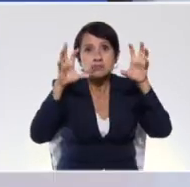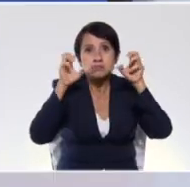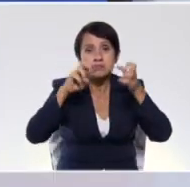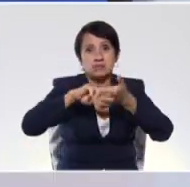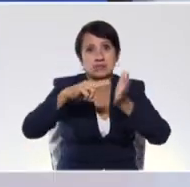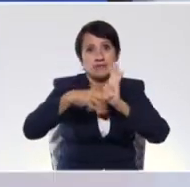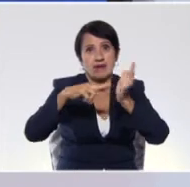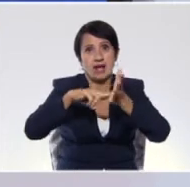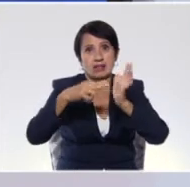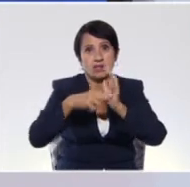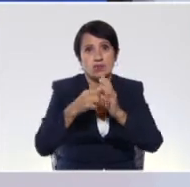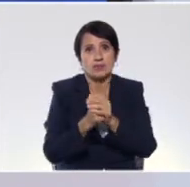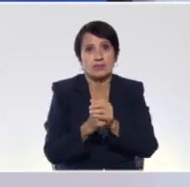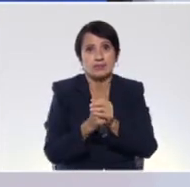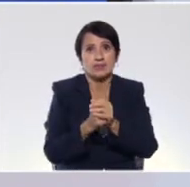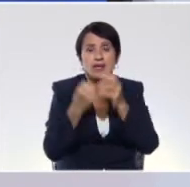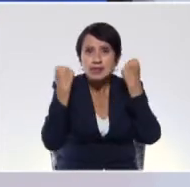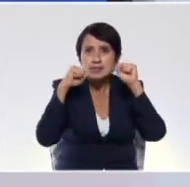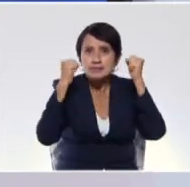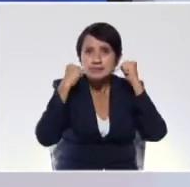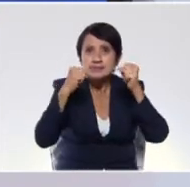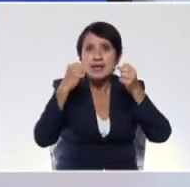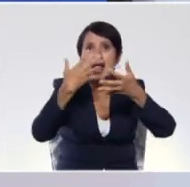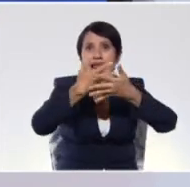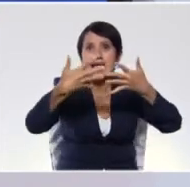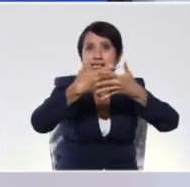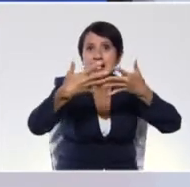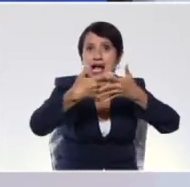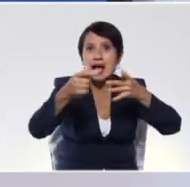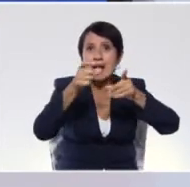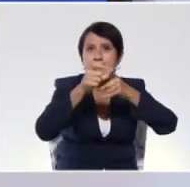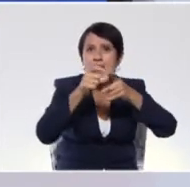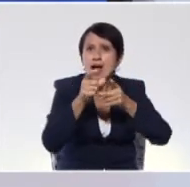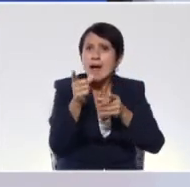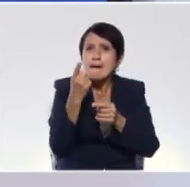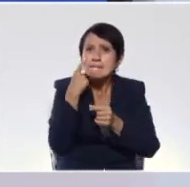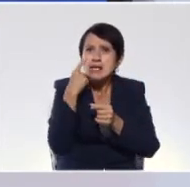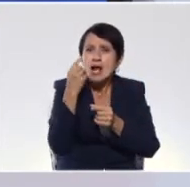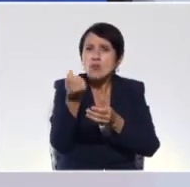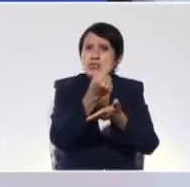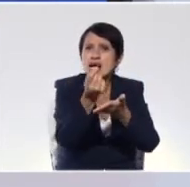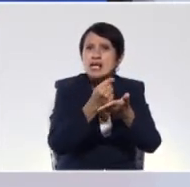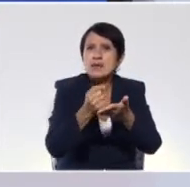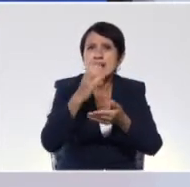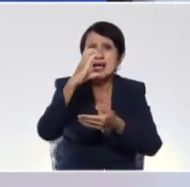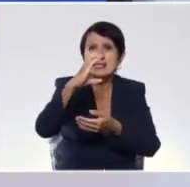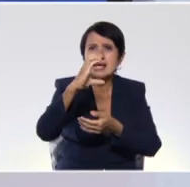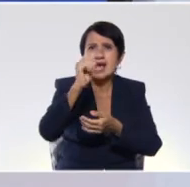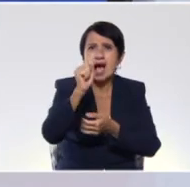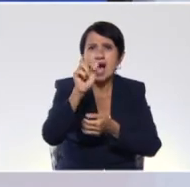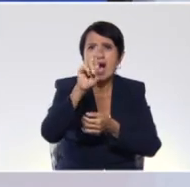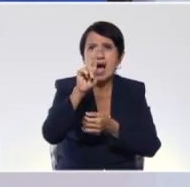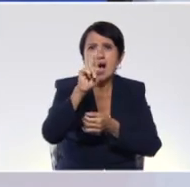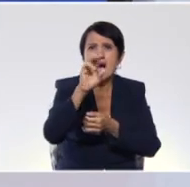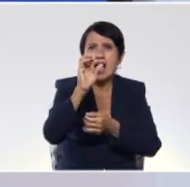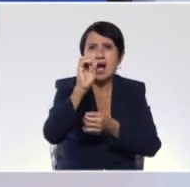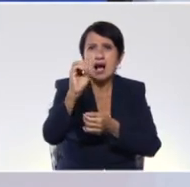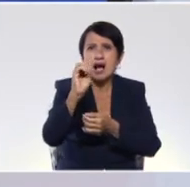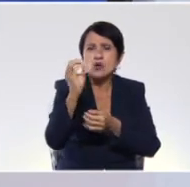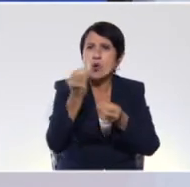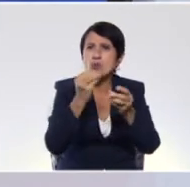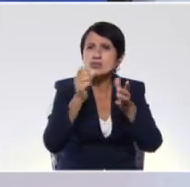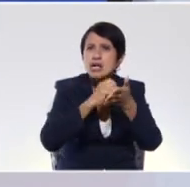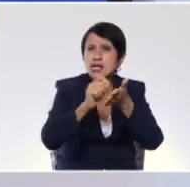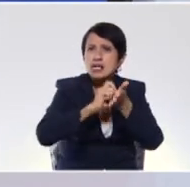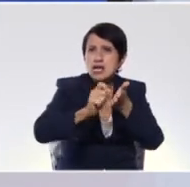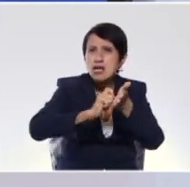significativos. Se practica el deletreo. Podemos decirle, ajá, ¿cómo se escribe carro? C-A-R-R-U. O ¿cómo se